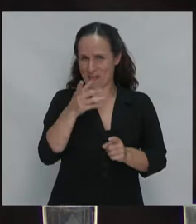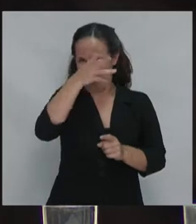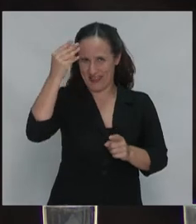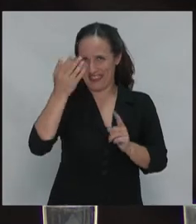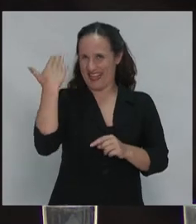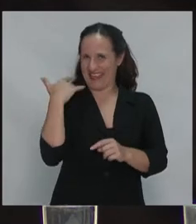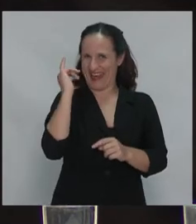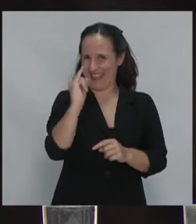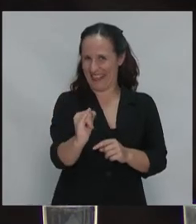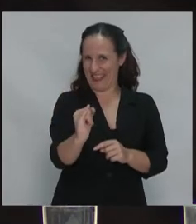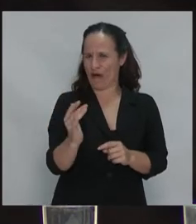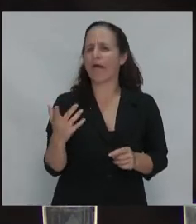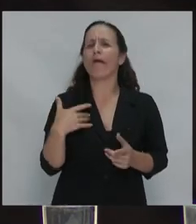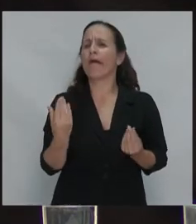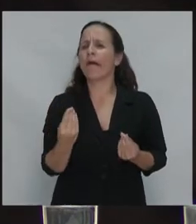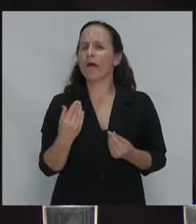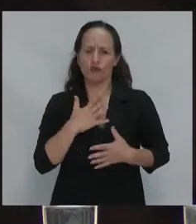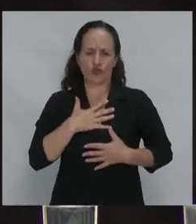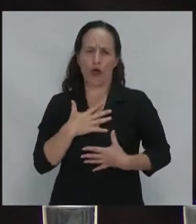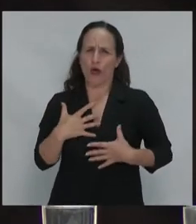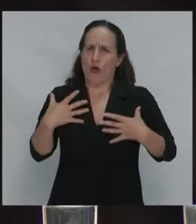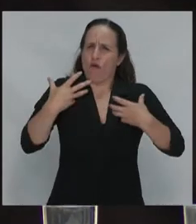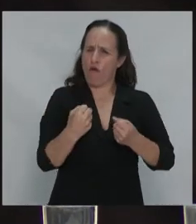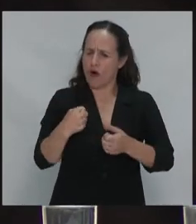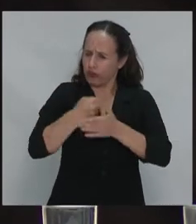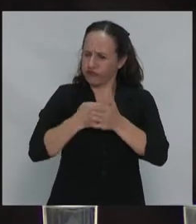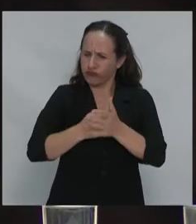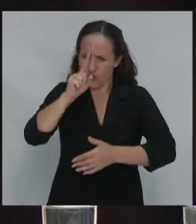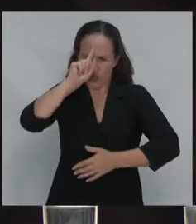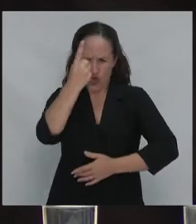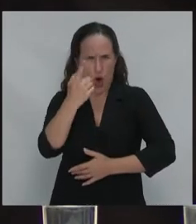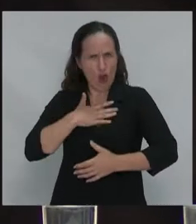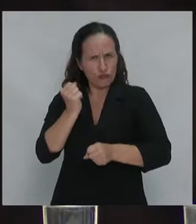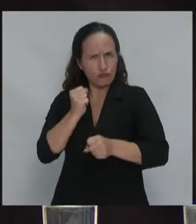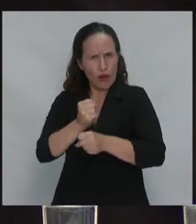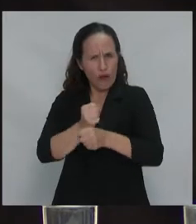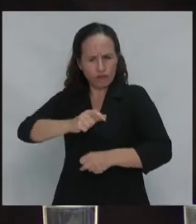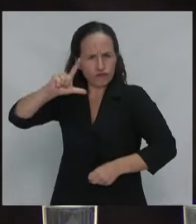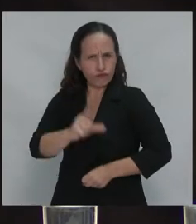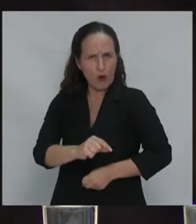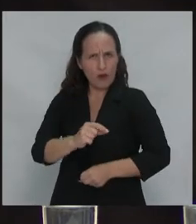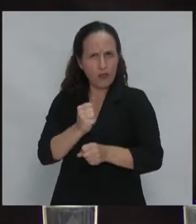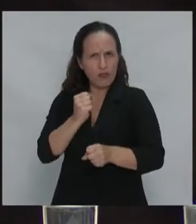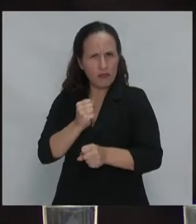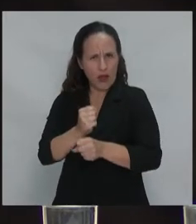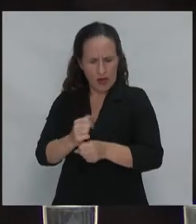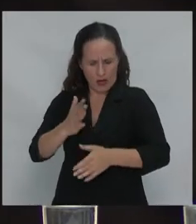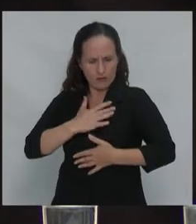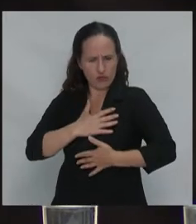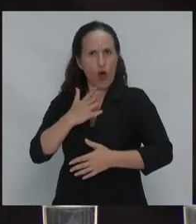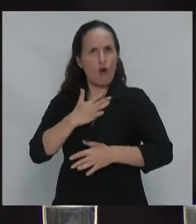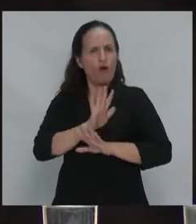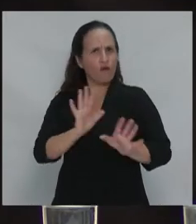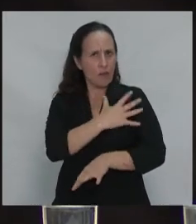dejaron de ser pobres por esfuerzo propio individual trabajé mucho trabajé mucho y me lo merezco